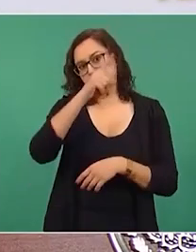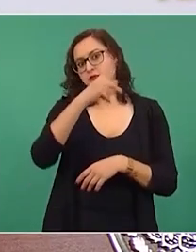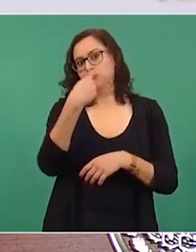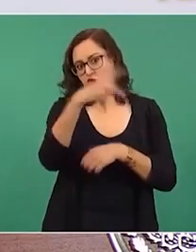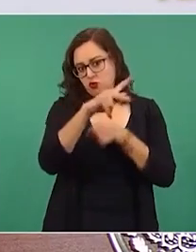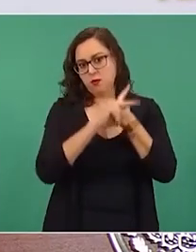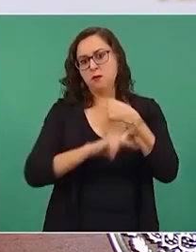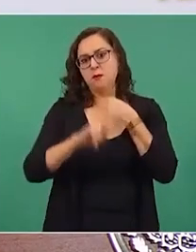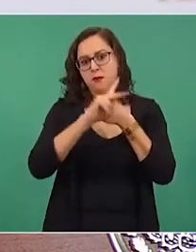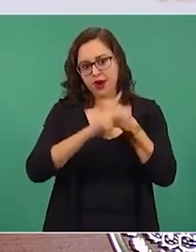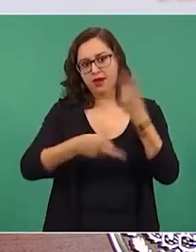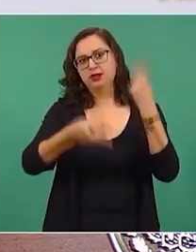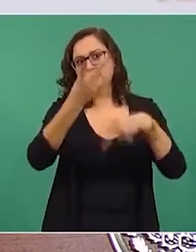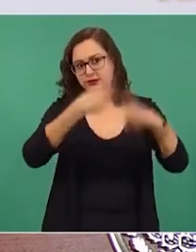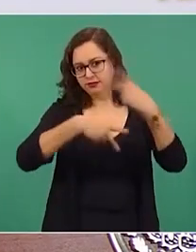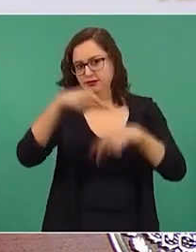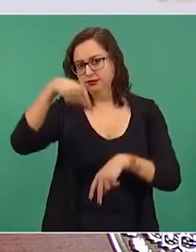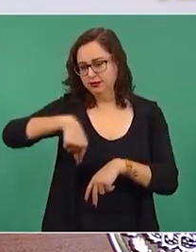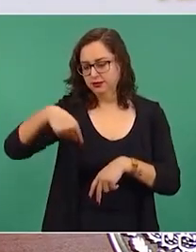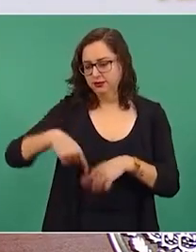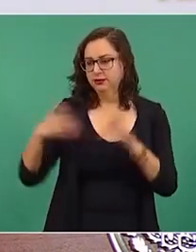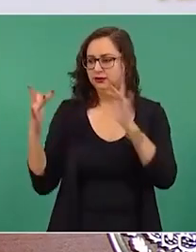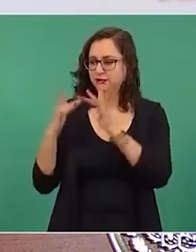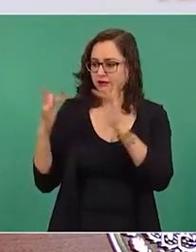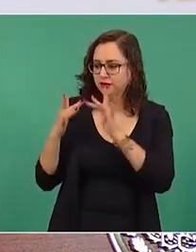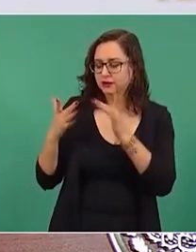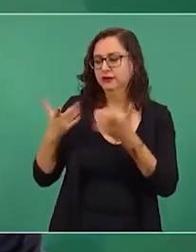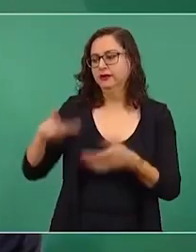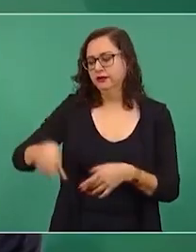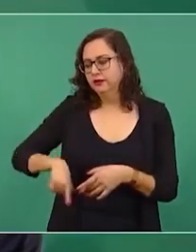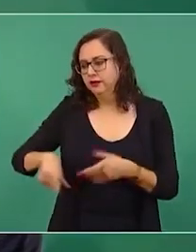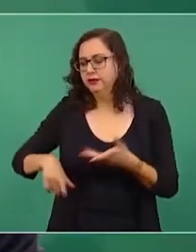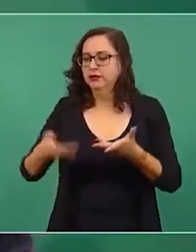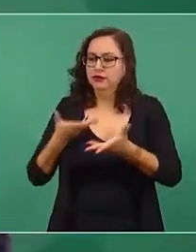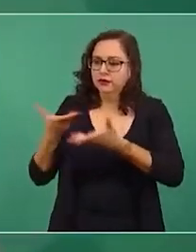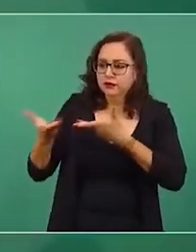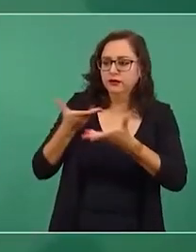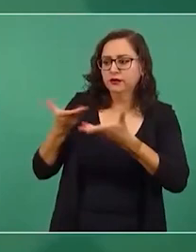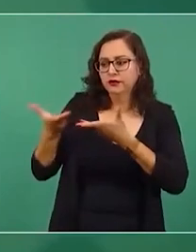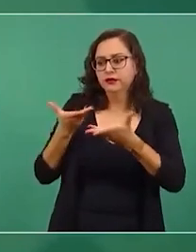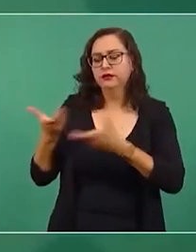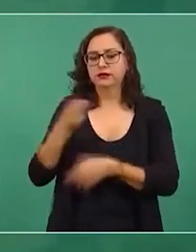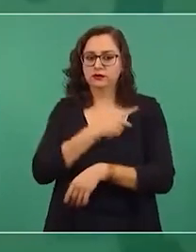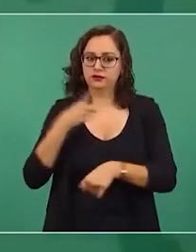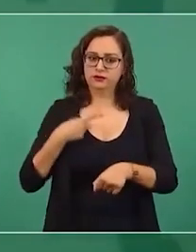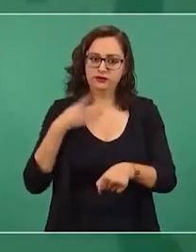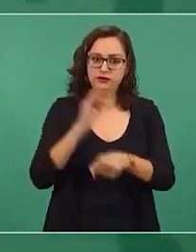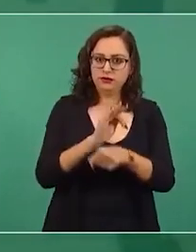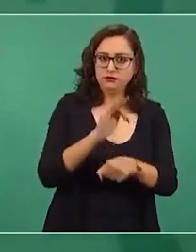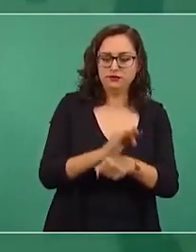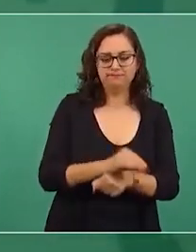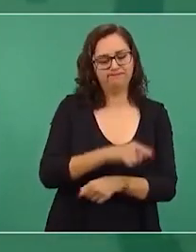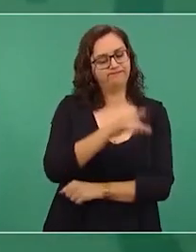tenían comunicación con estos funcionarios y tenemos que protegerlos. No,